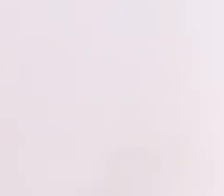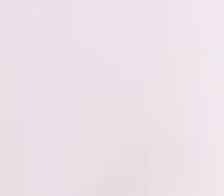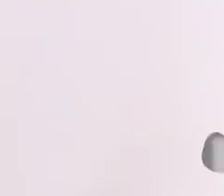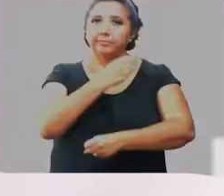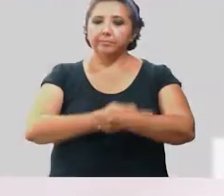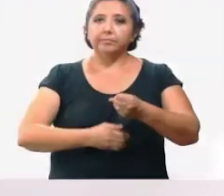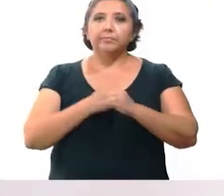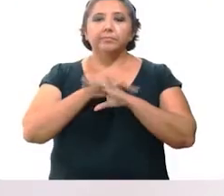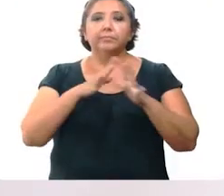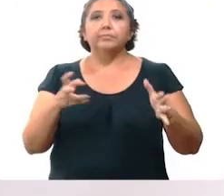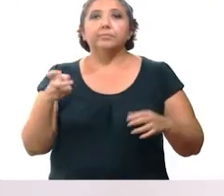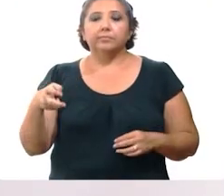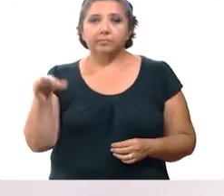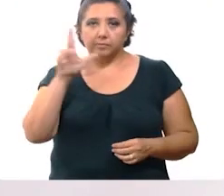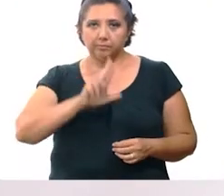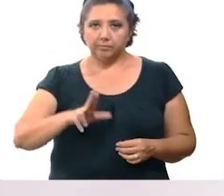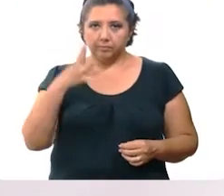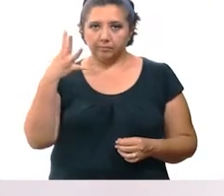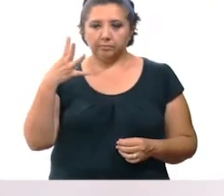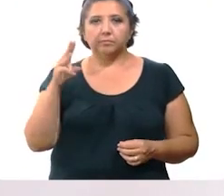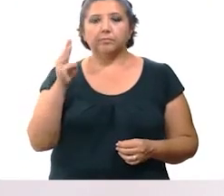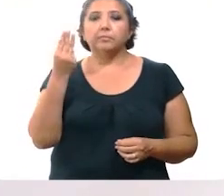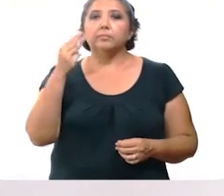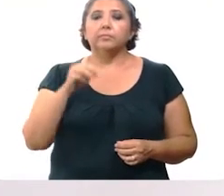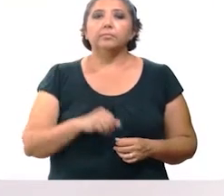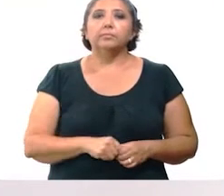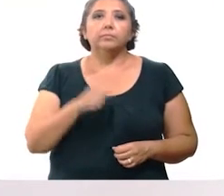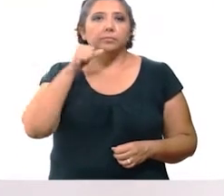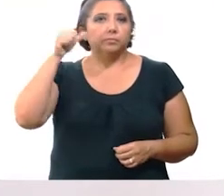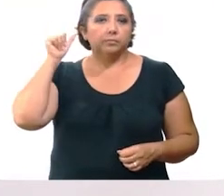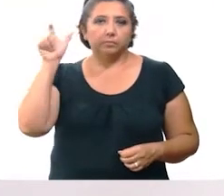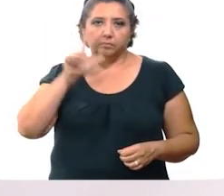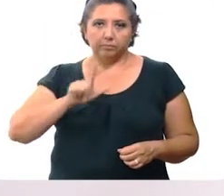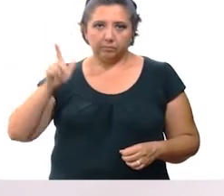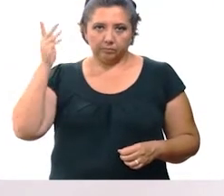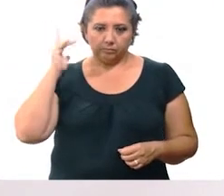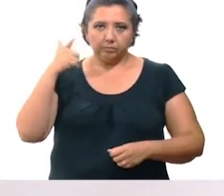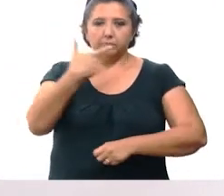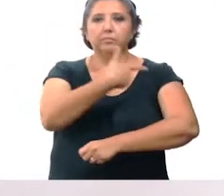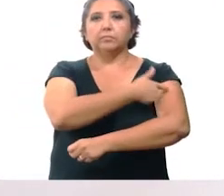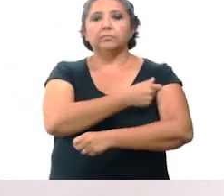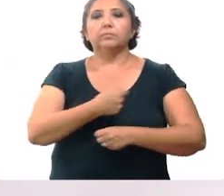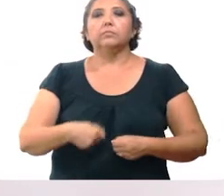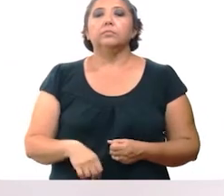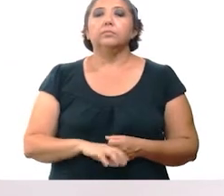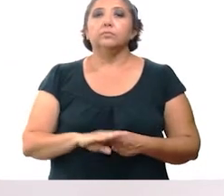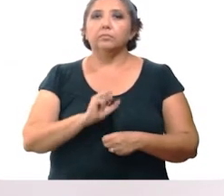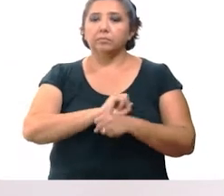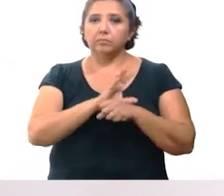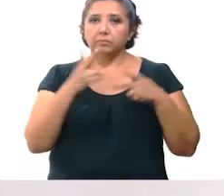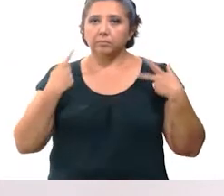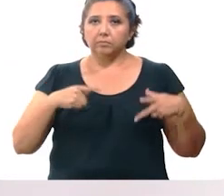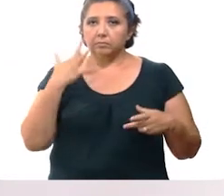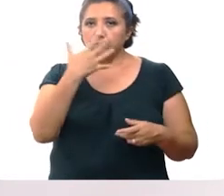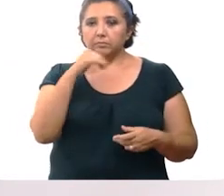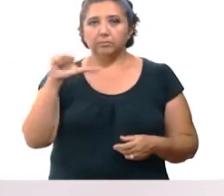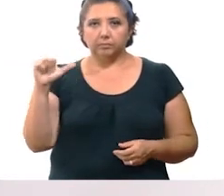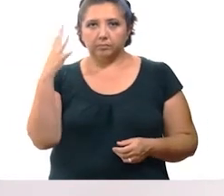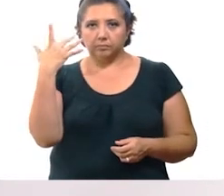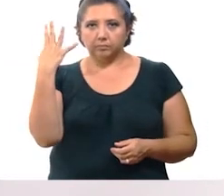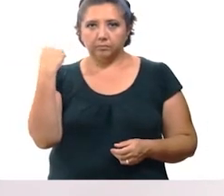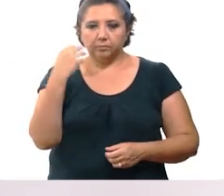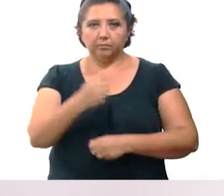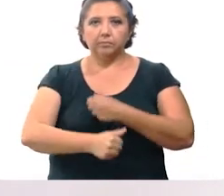tardes. Este es el parte médico de este martes 4 de mayo. Ayer lunes comenzó el proceso de vacunación contra el COVID en personas de 50 a